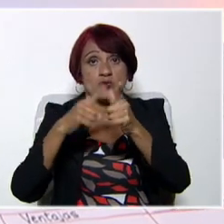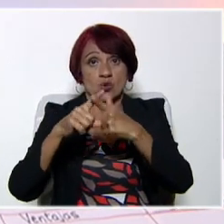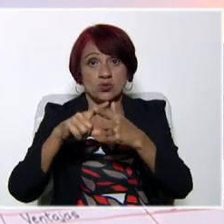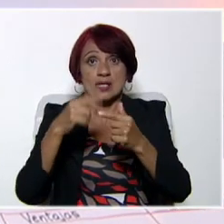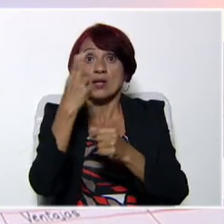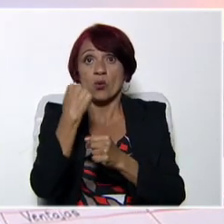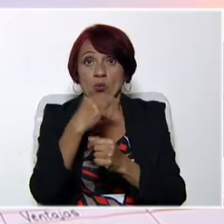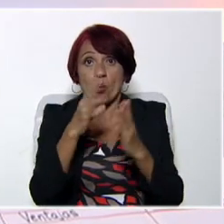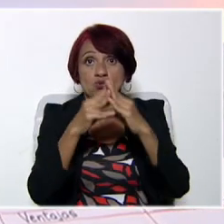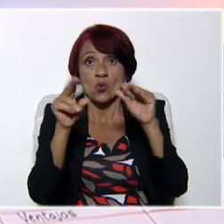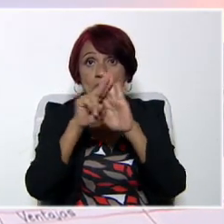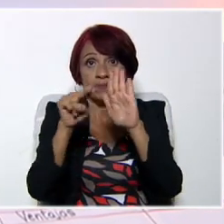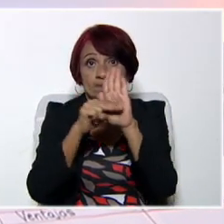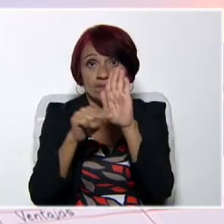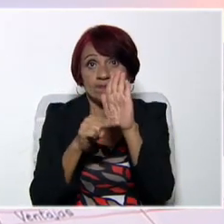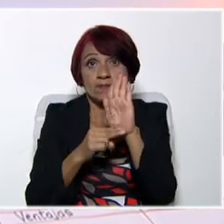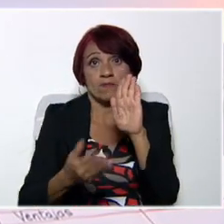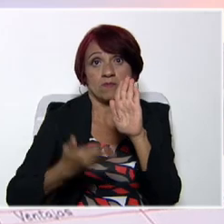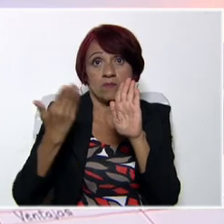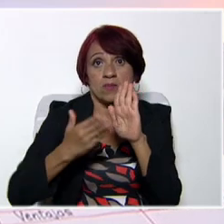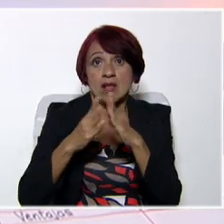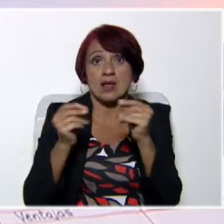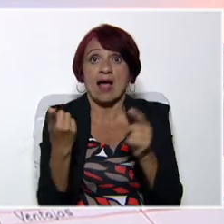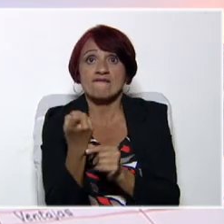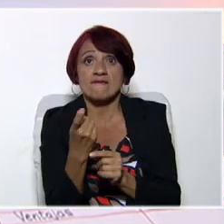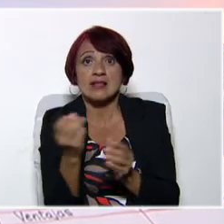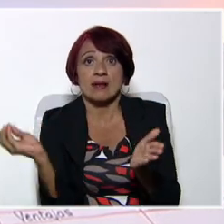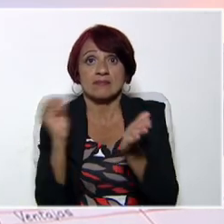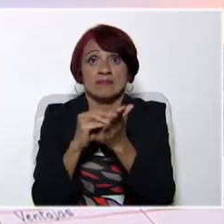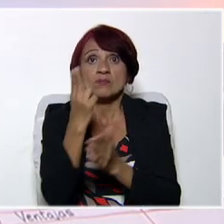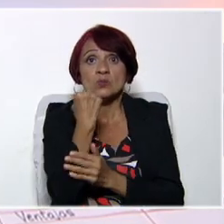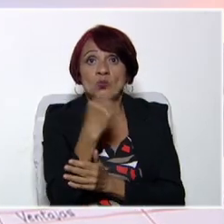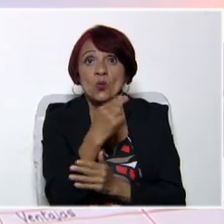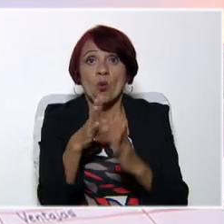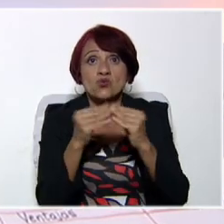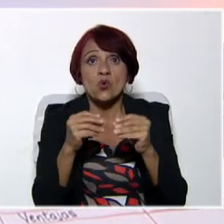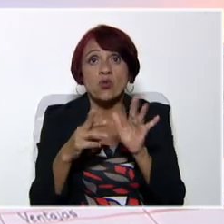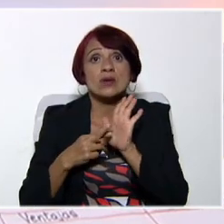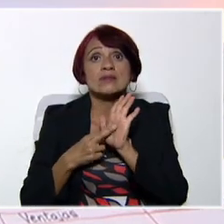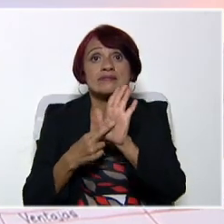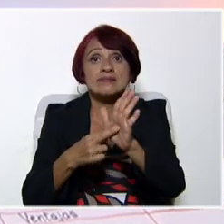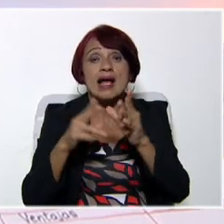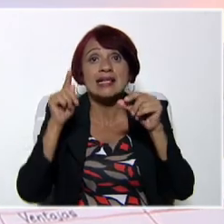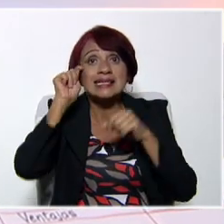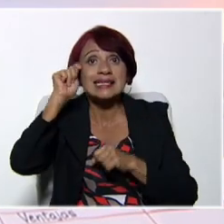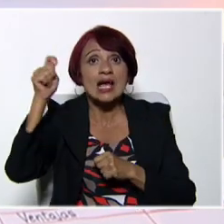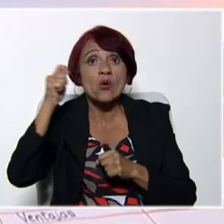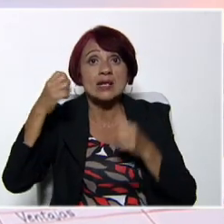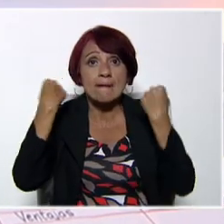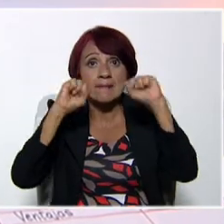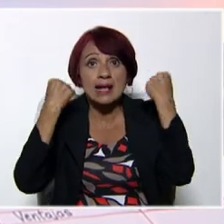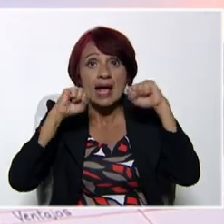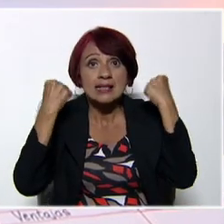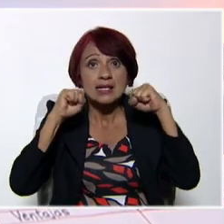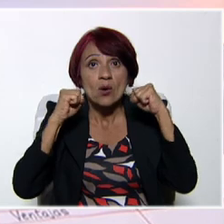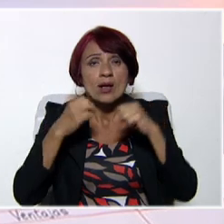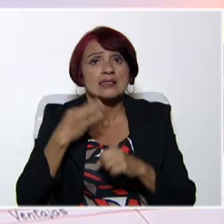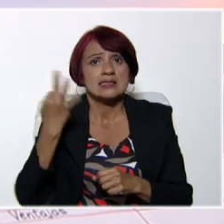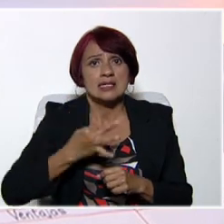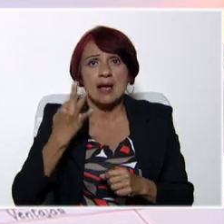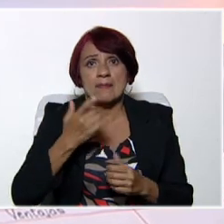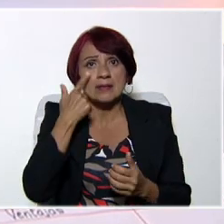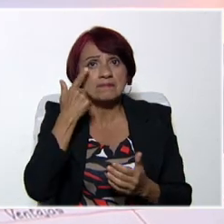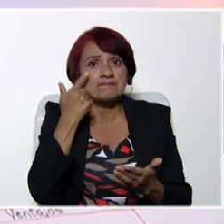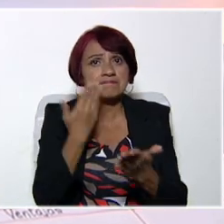cumpliendo con ese requerimiento que hace falta para cumplir el referente teórico práctico de ese nivel. Siempre